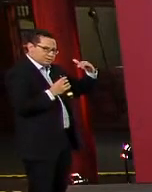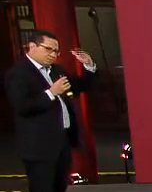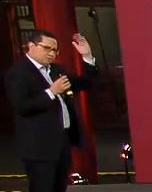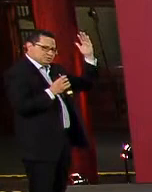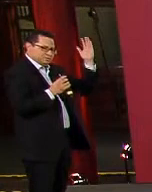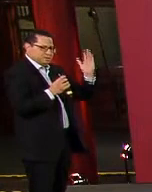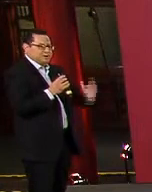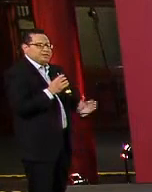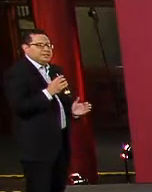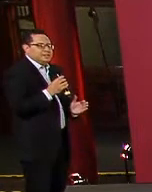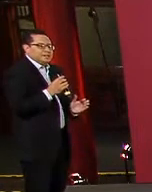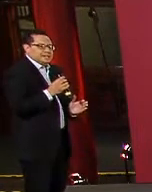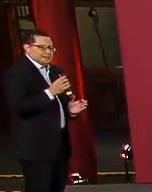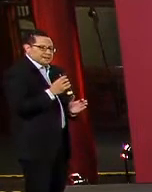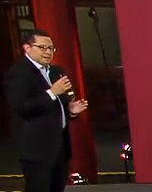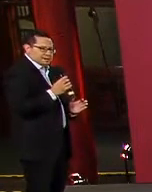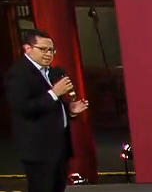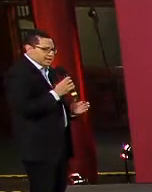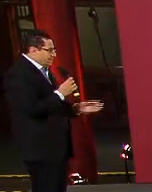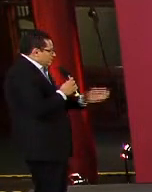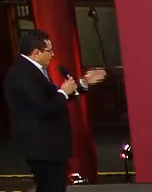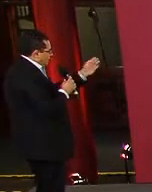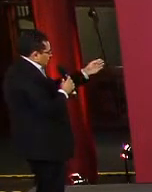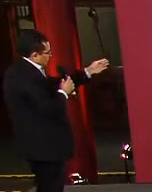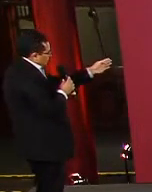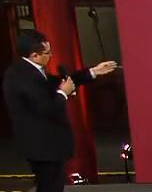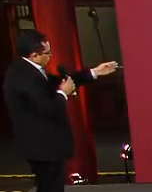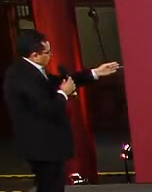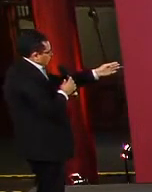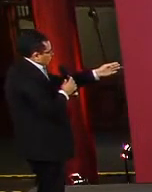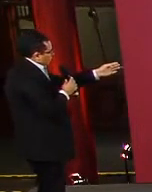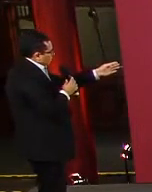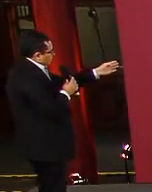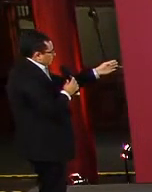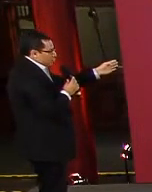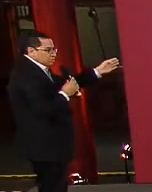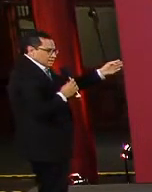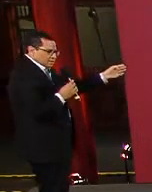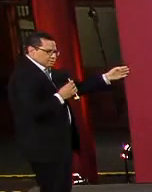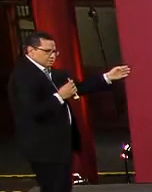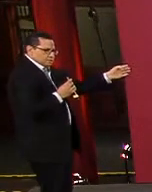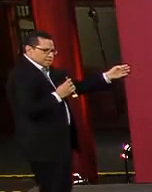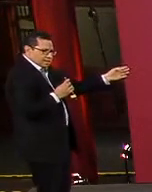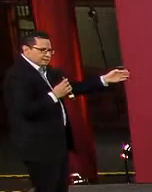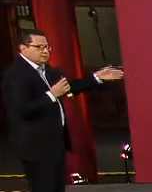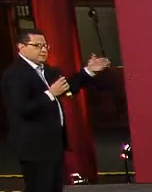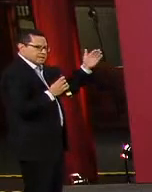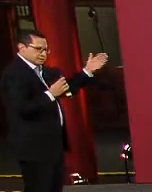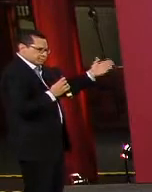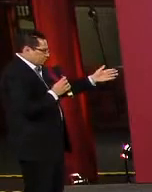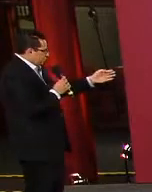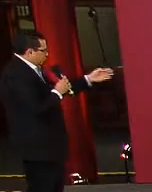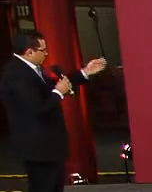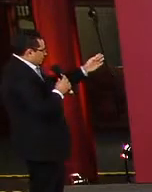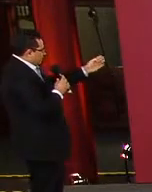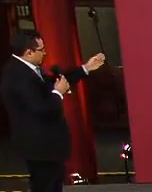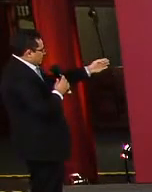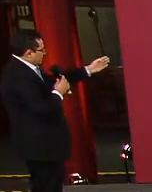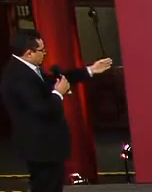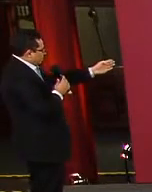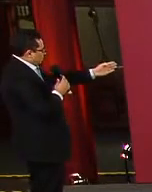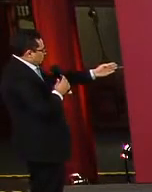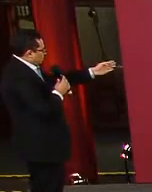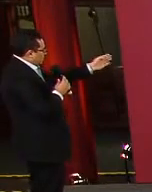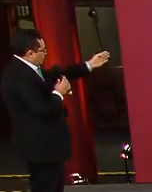mucho mayor y mucho mayor que la barra amarilla. Esto sigue en su momento demostrándonos que las personas que